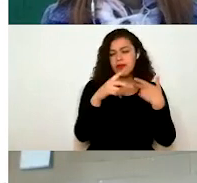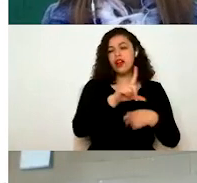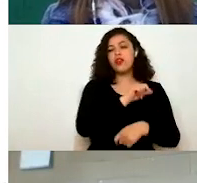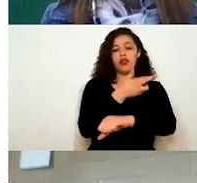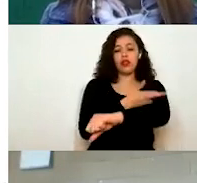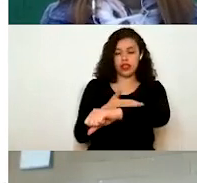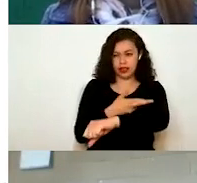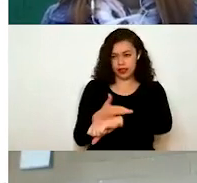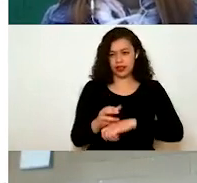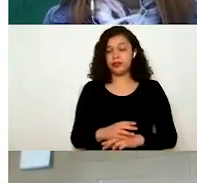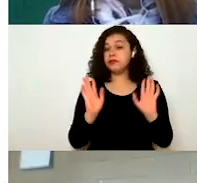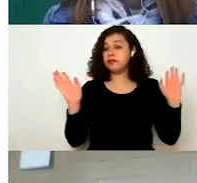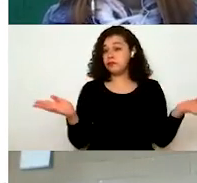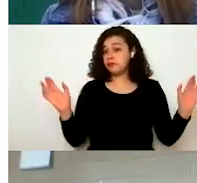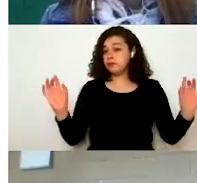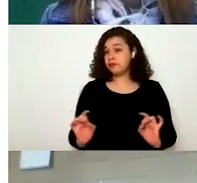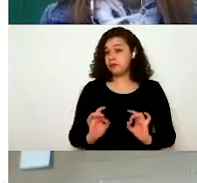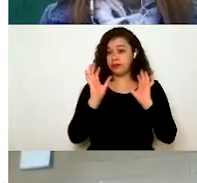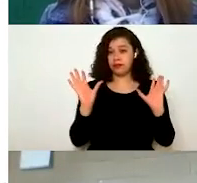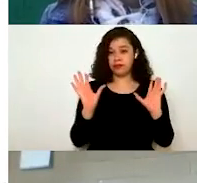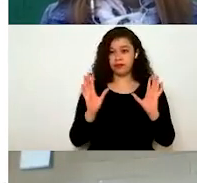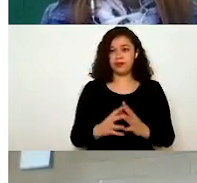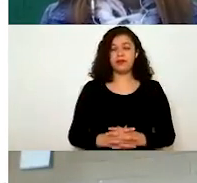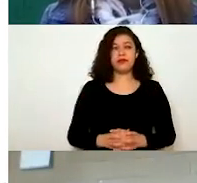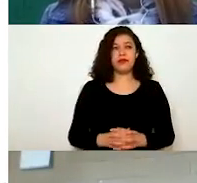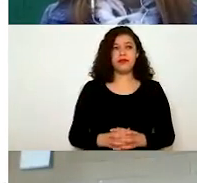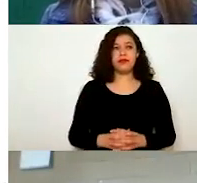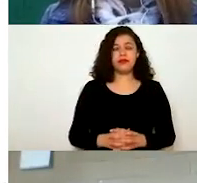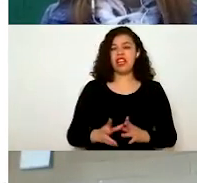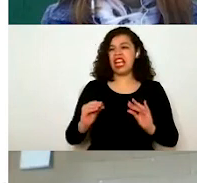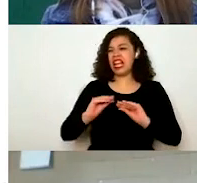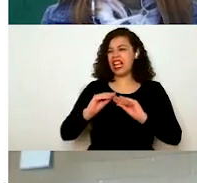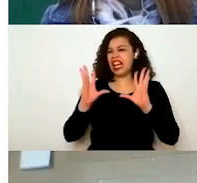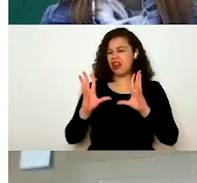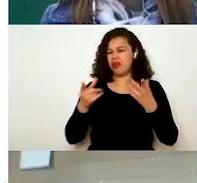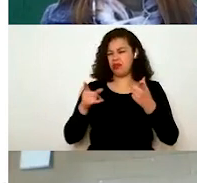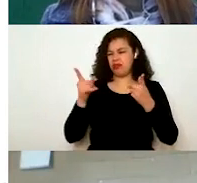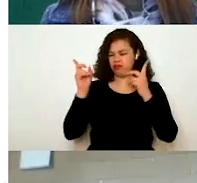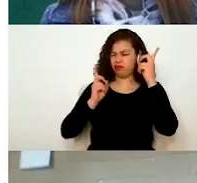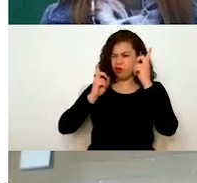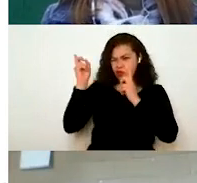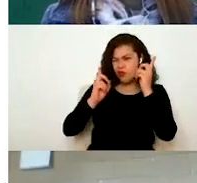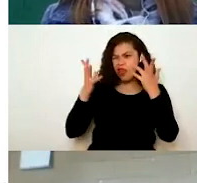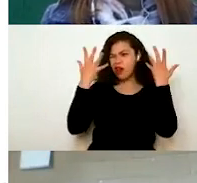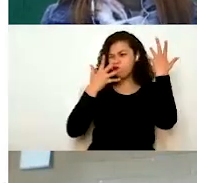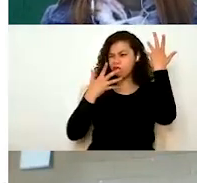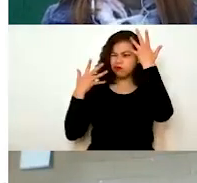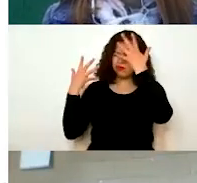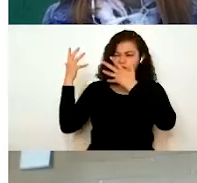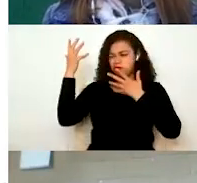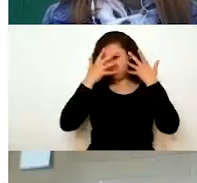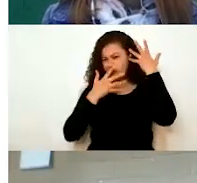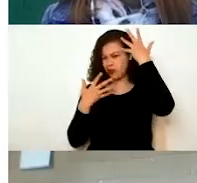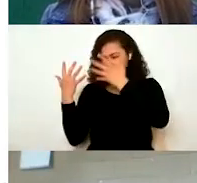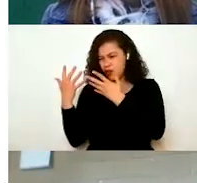En caso de que su solicitud no nos sea muy clara o que tengamos alguna duda de sus requerimientos, los vamos a